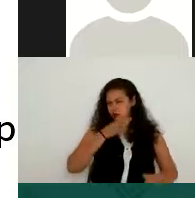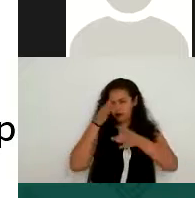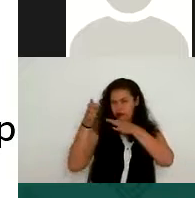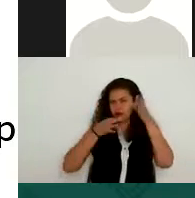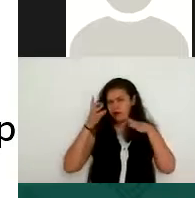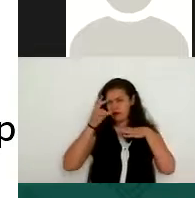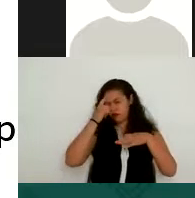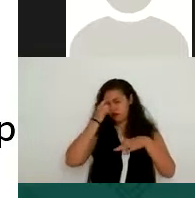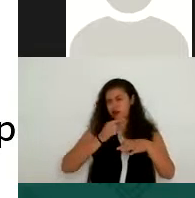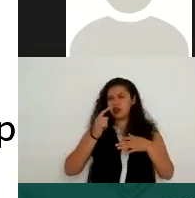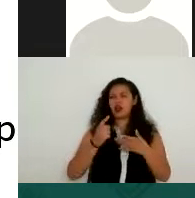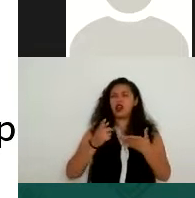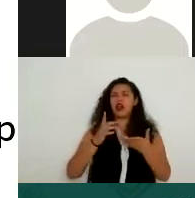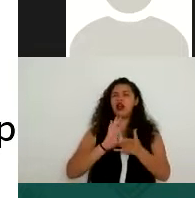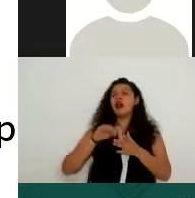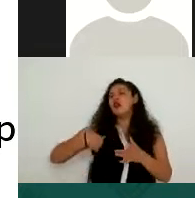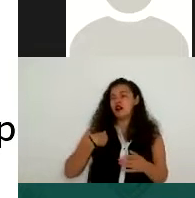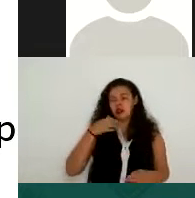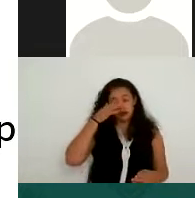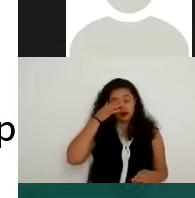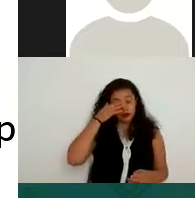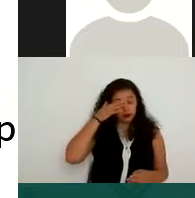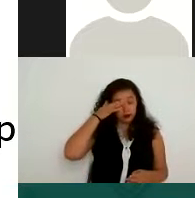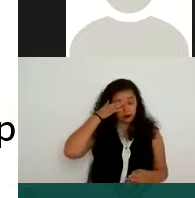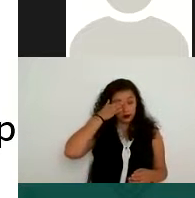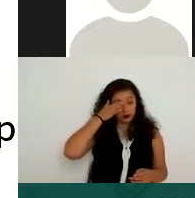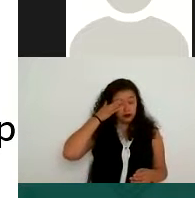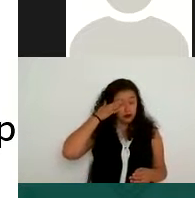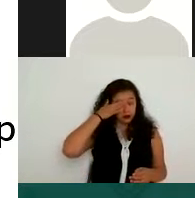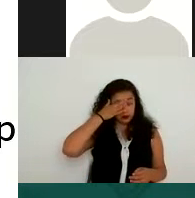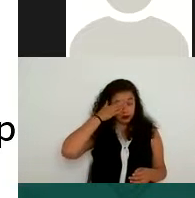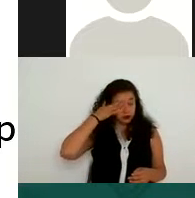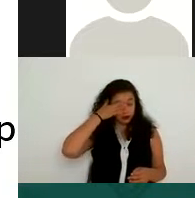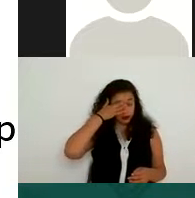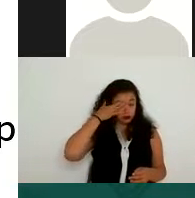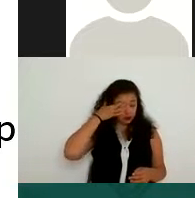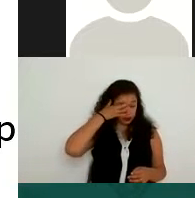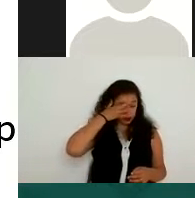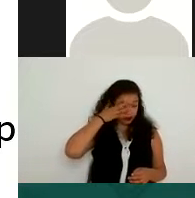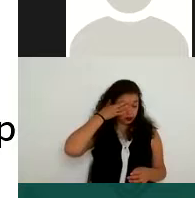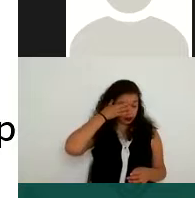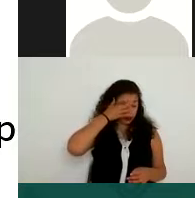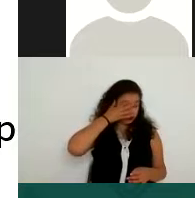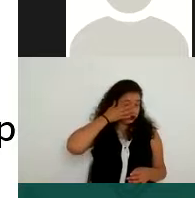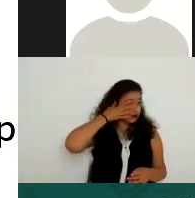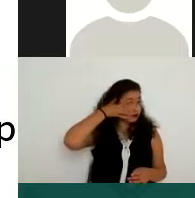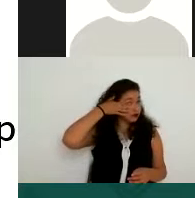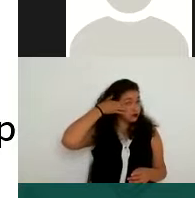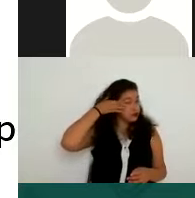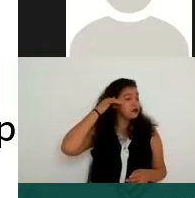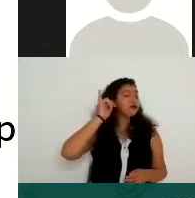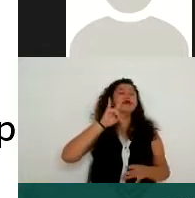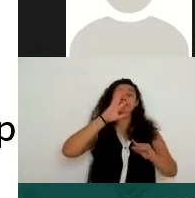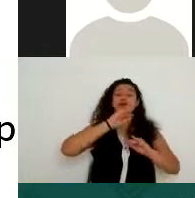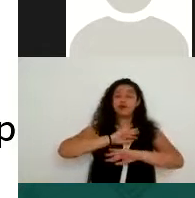en esta parte del concepto de tratamiento de datos personales. Sí, sí, sí, sí. Sí, muy claro, porque bueno, las bases de datos las